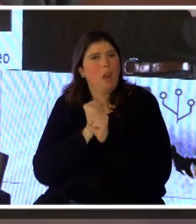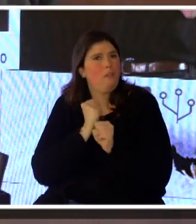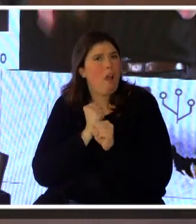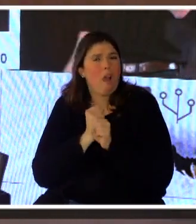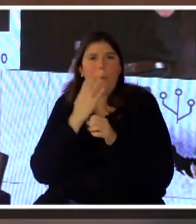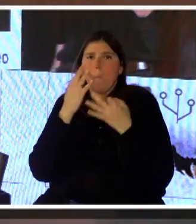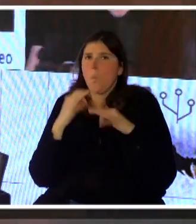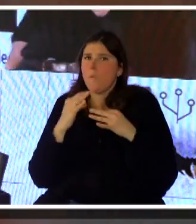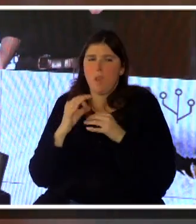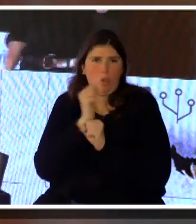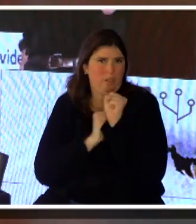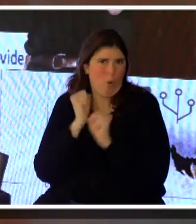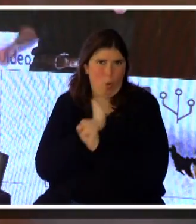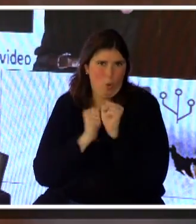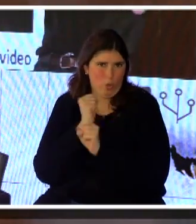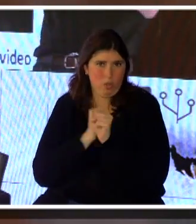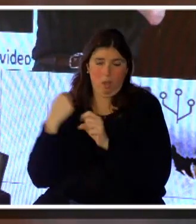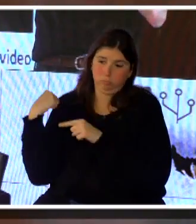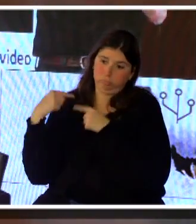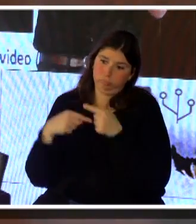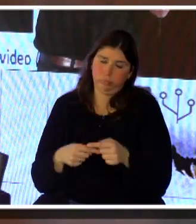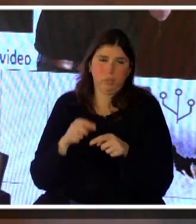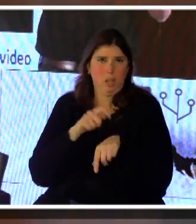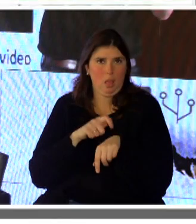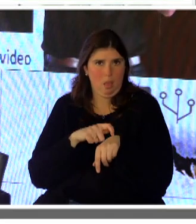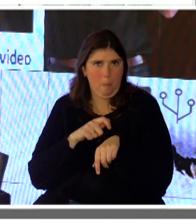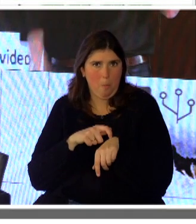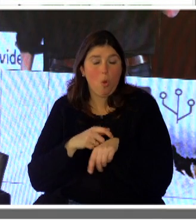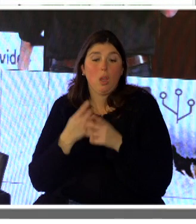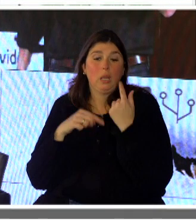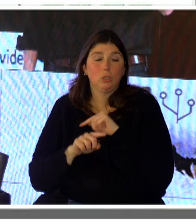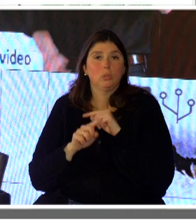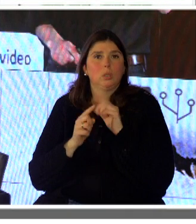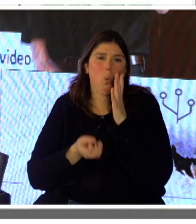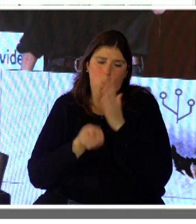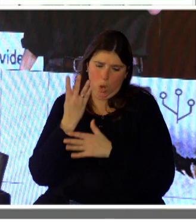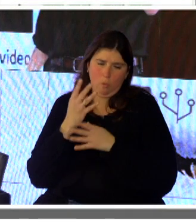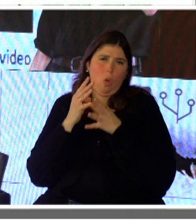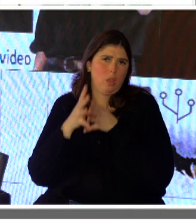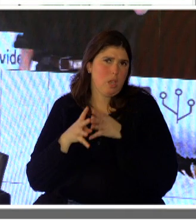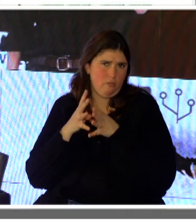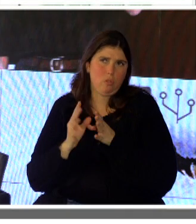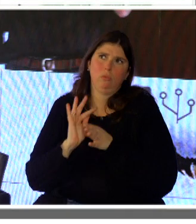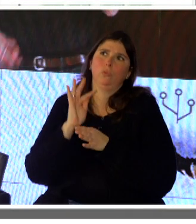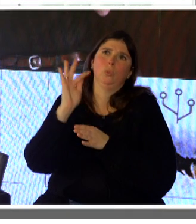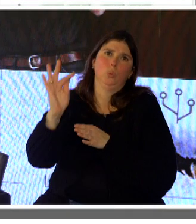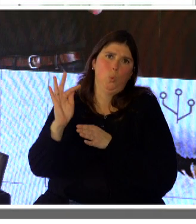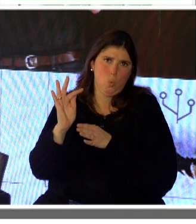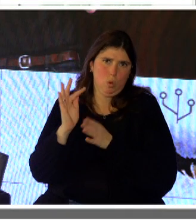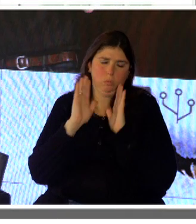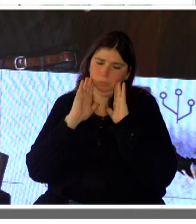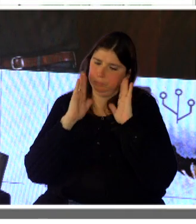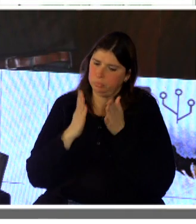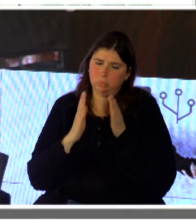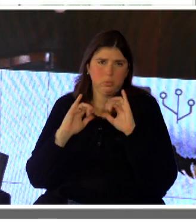nos ha permitido llegar acá y nos impone nuevos desafíos de aquí hacia adelante que estamos encarando y